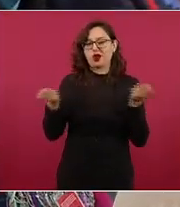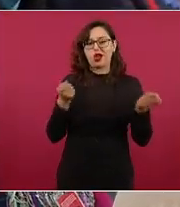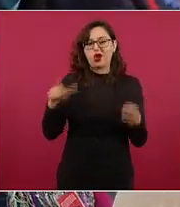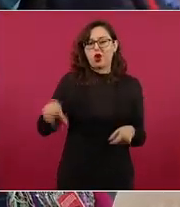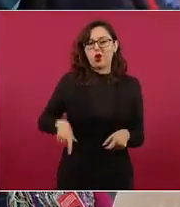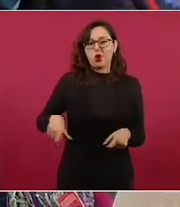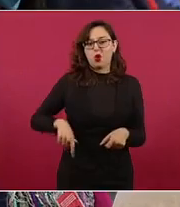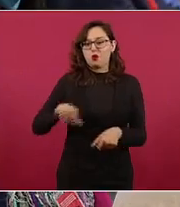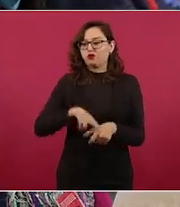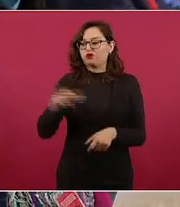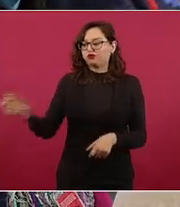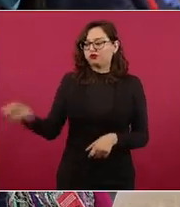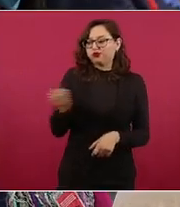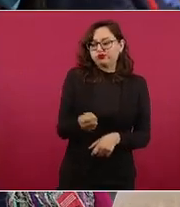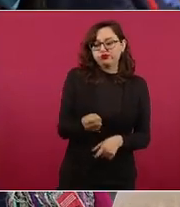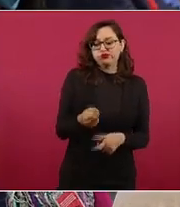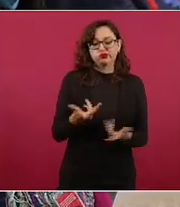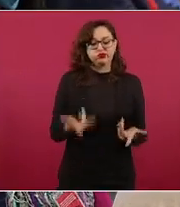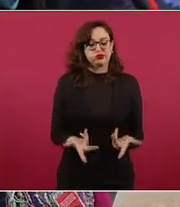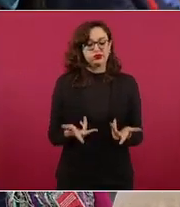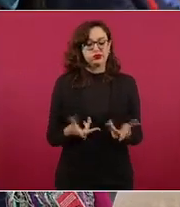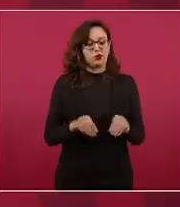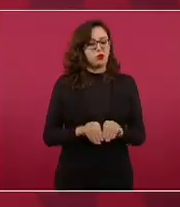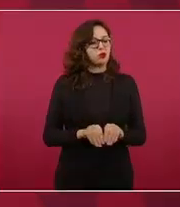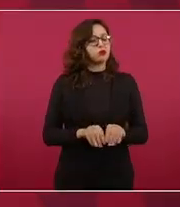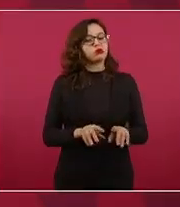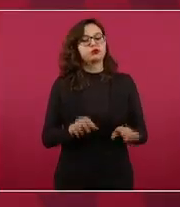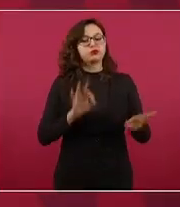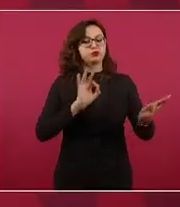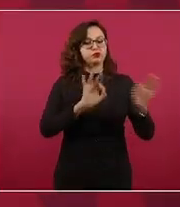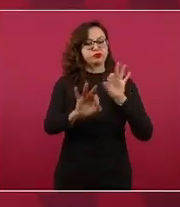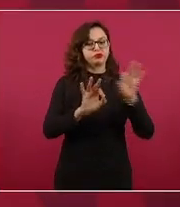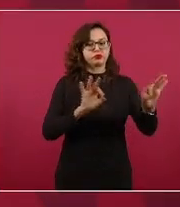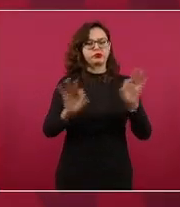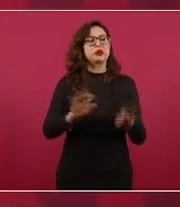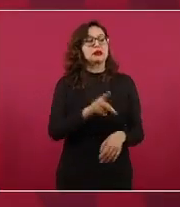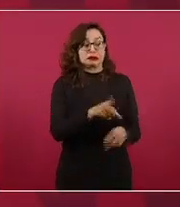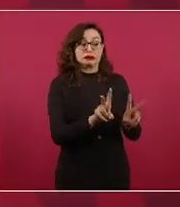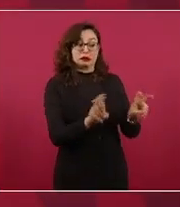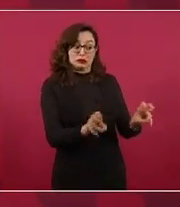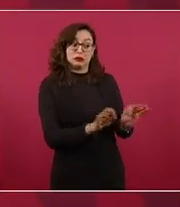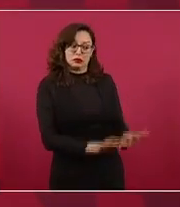el contra y a nivel nacional que es importante el tema